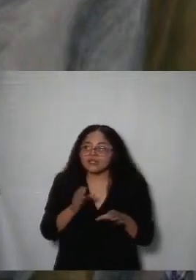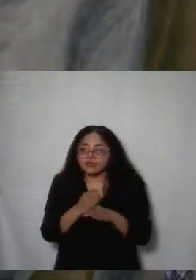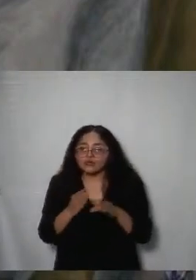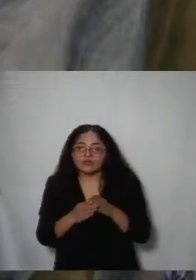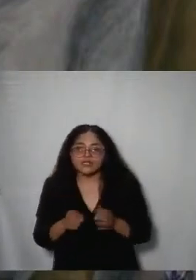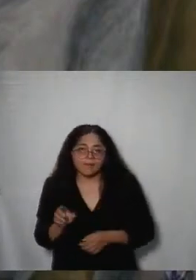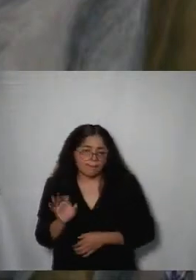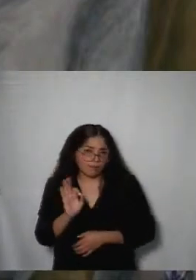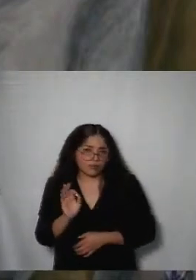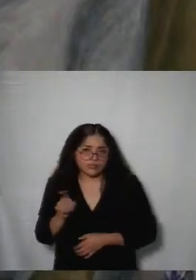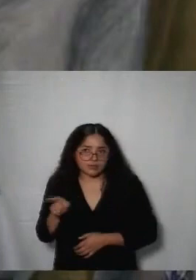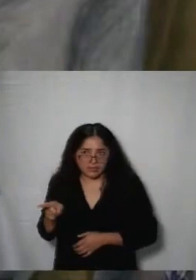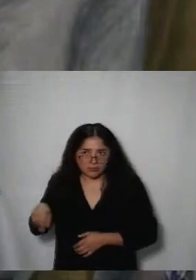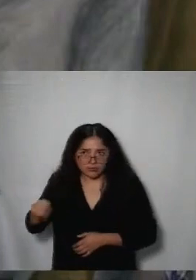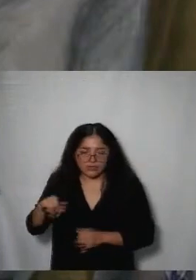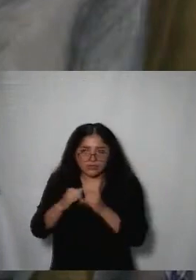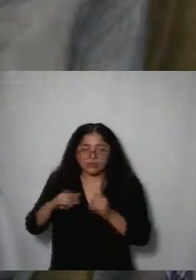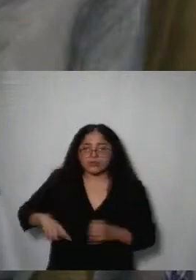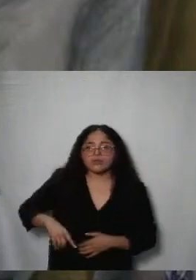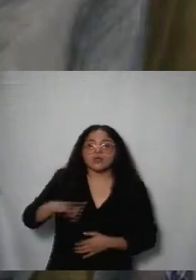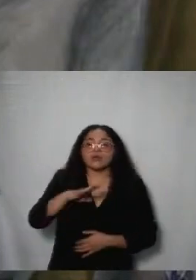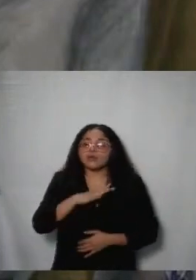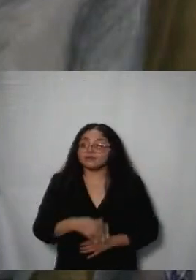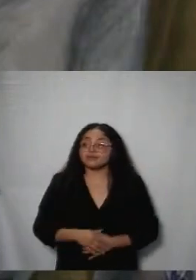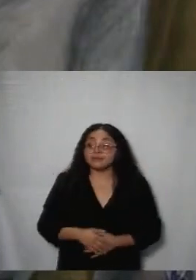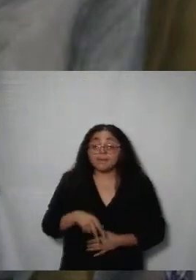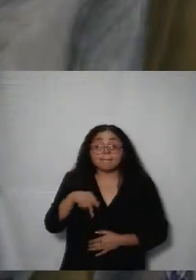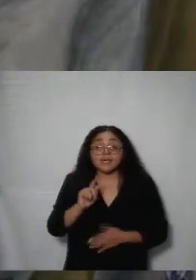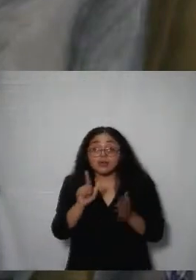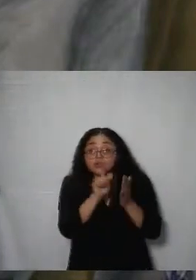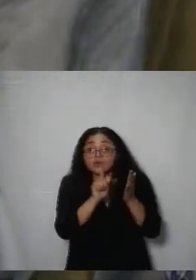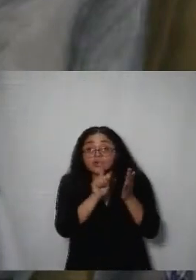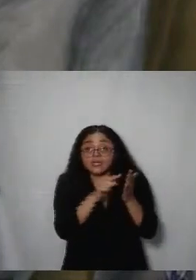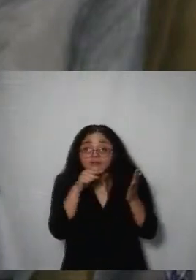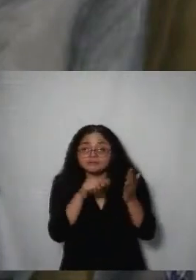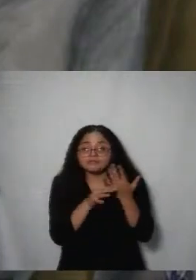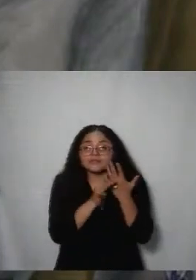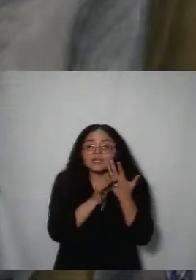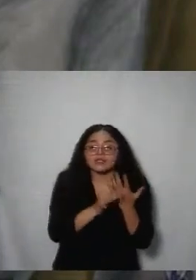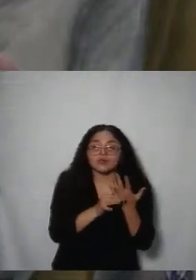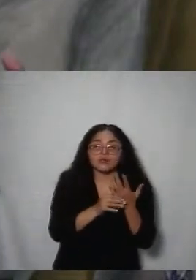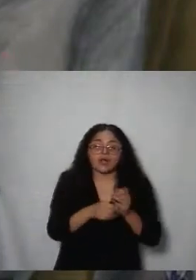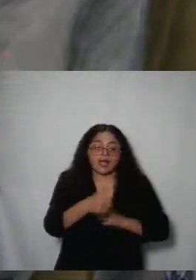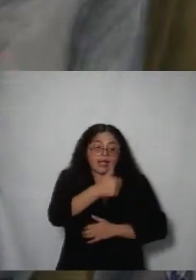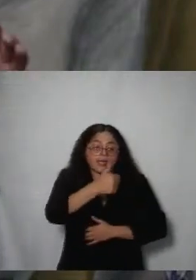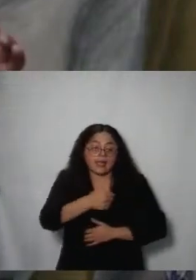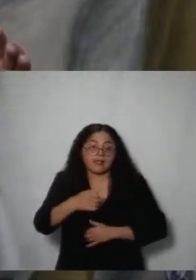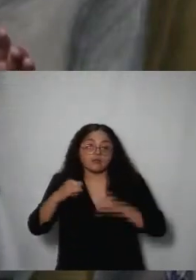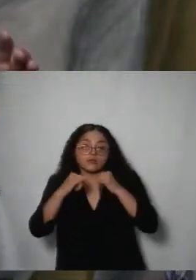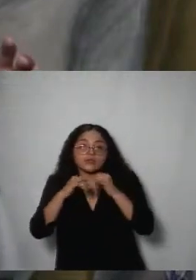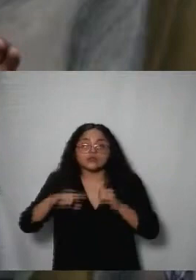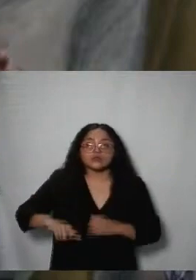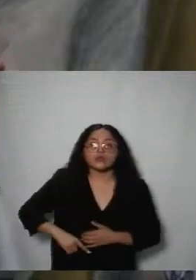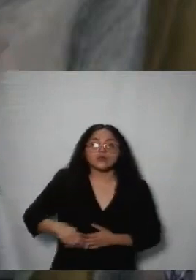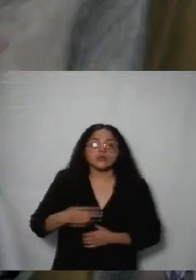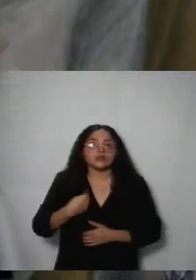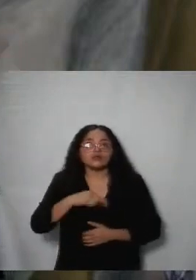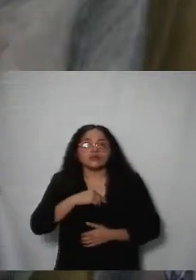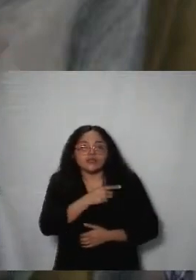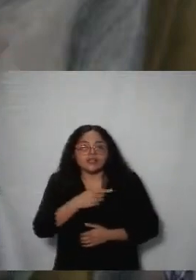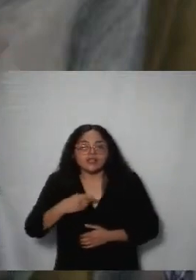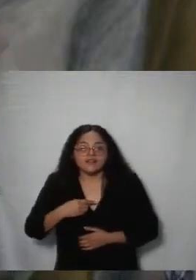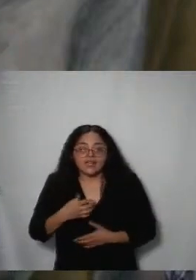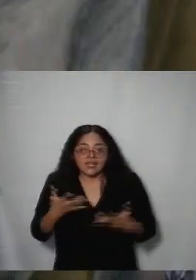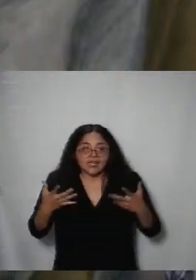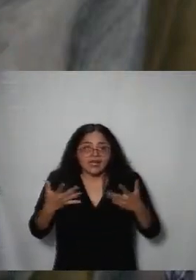tener todos los entes públicos ahora bien la ley nos señala justamente que todos los entes públicos tenemos esta